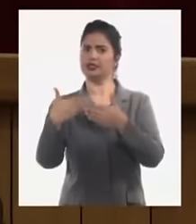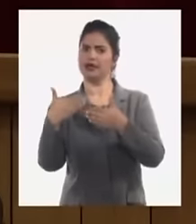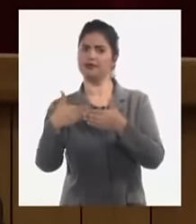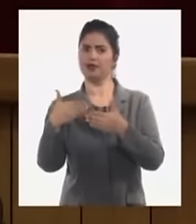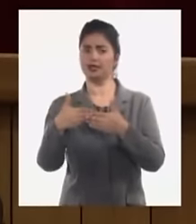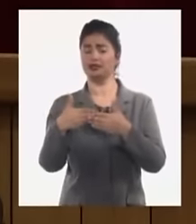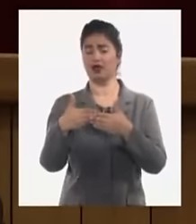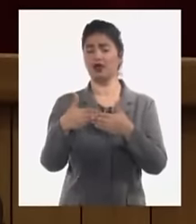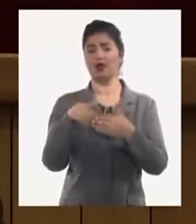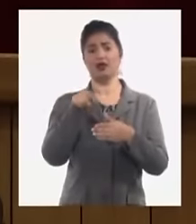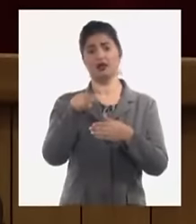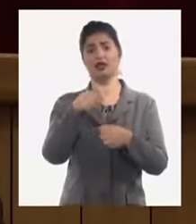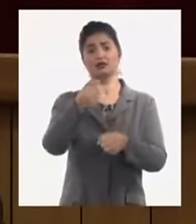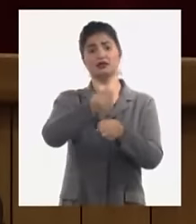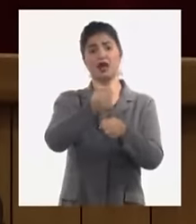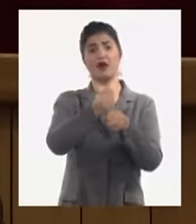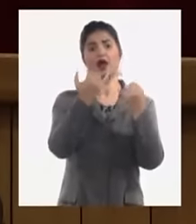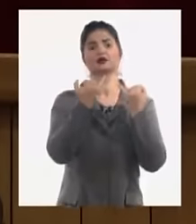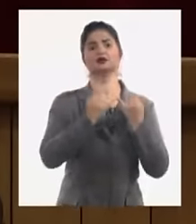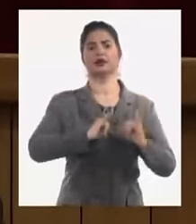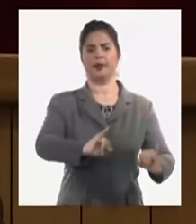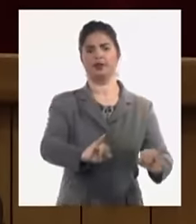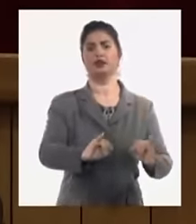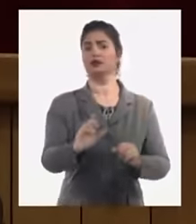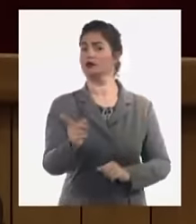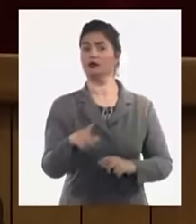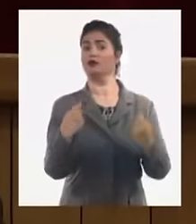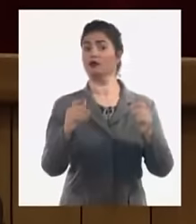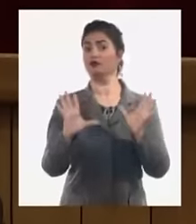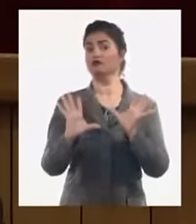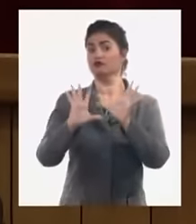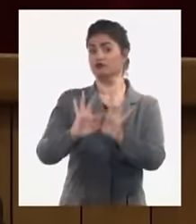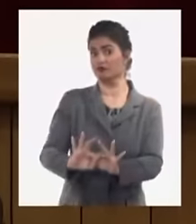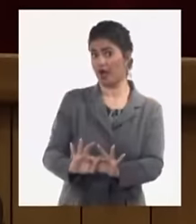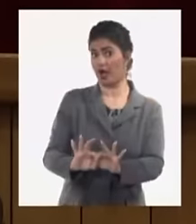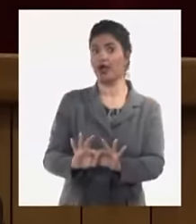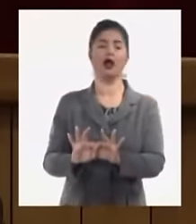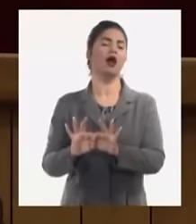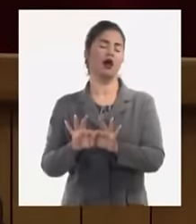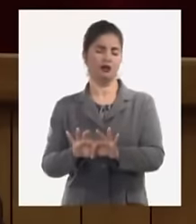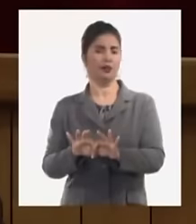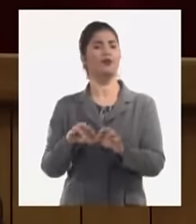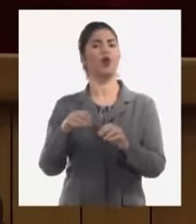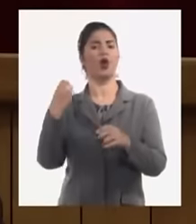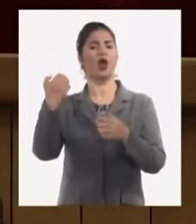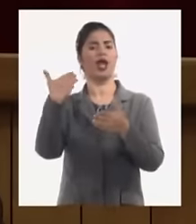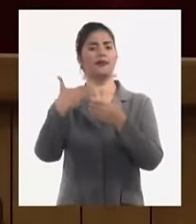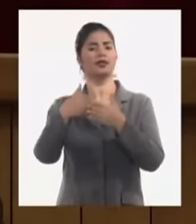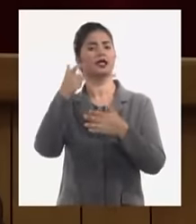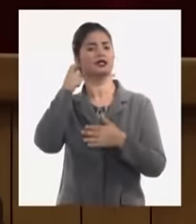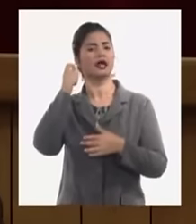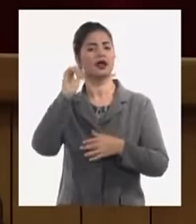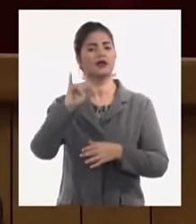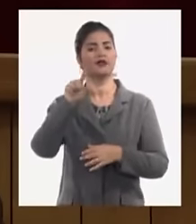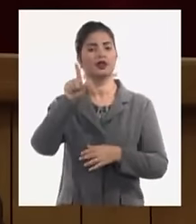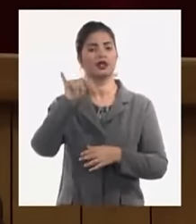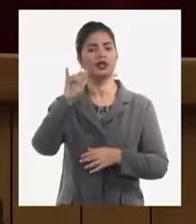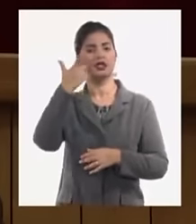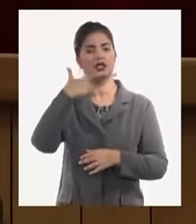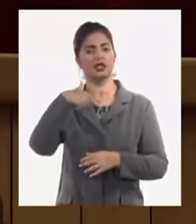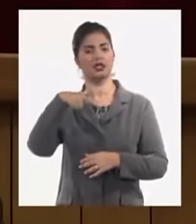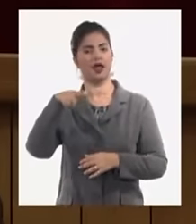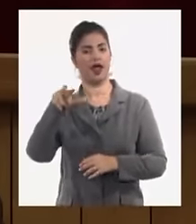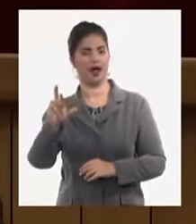como ODE hemos decidido y hemos aprobado la empresa filial es un mecanismo novedoso no siempre se ha